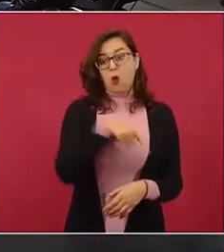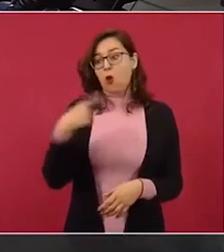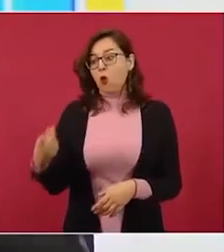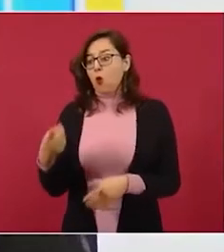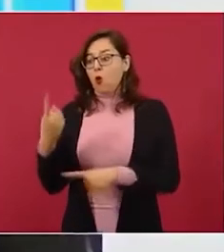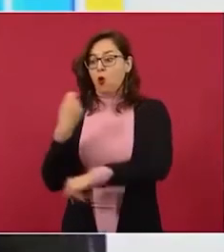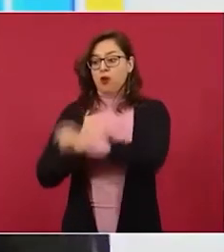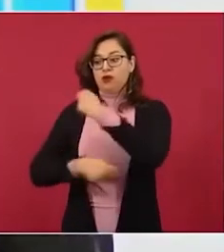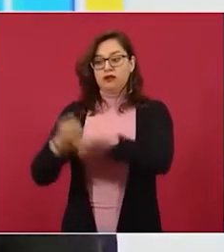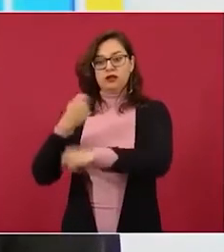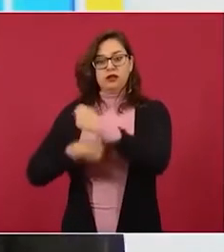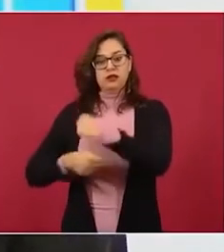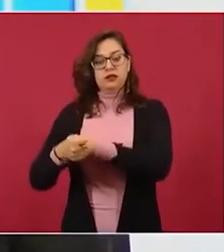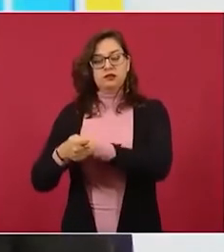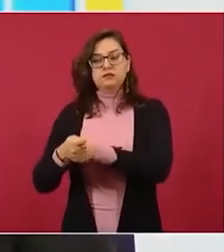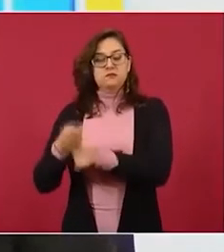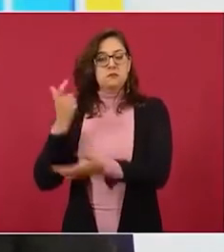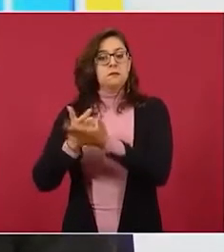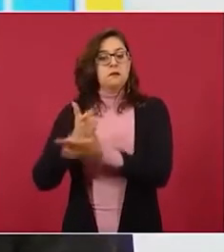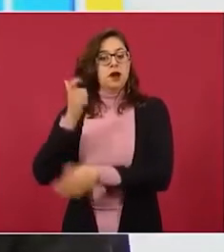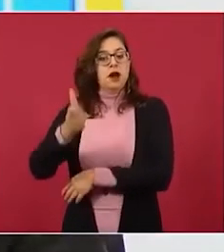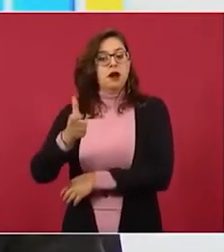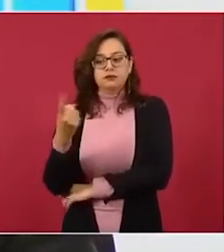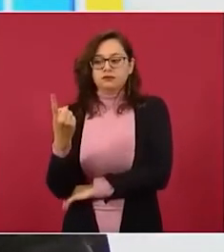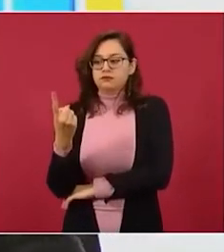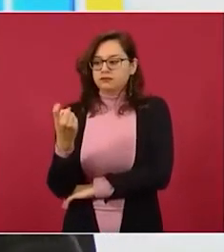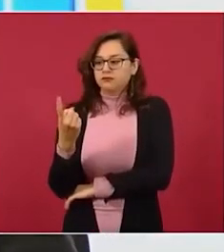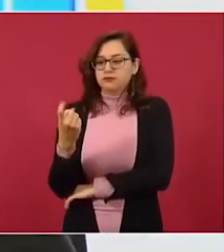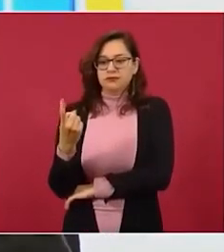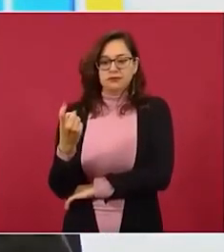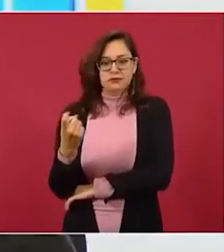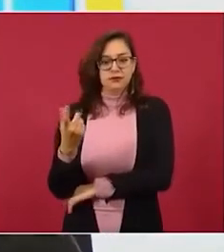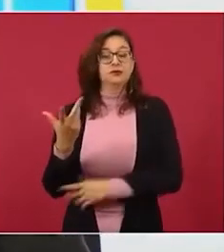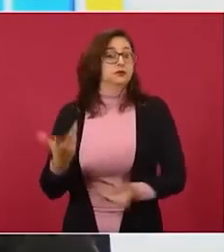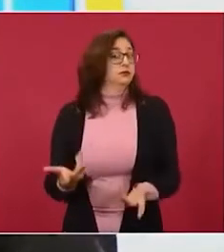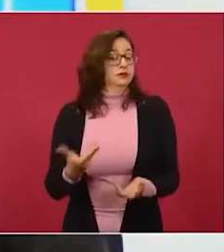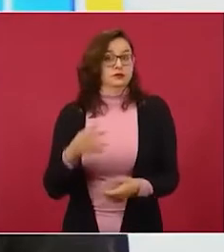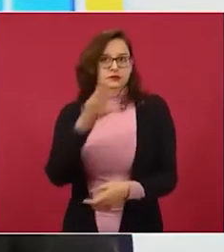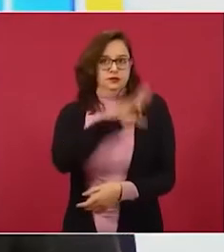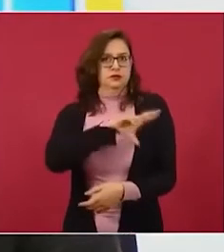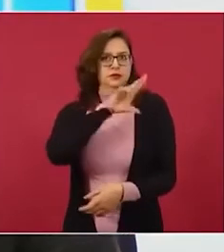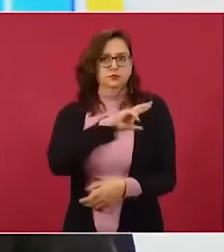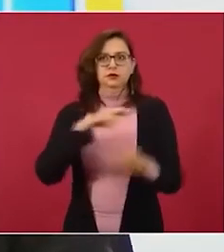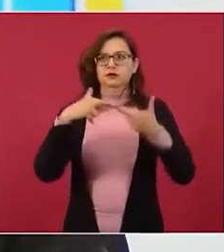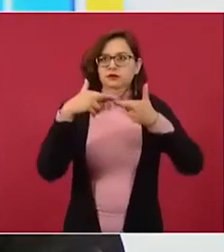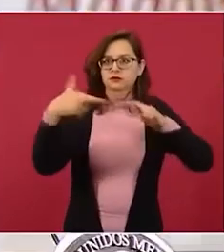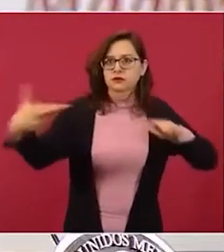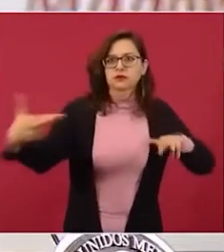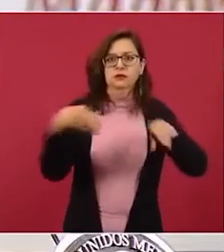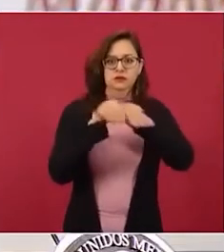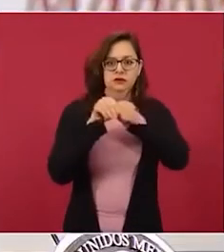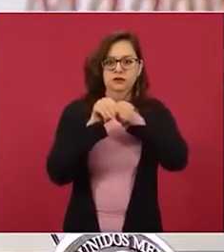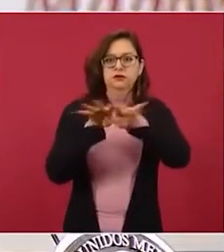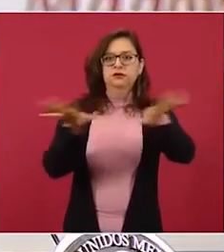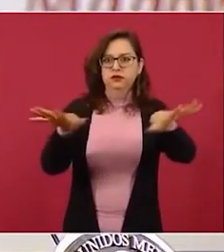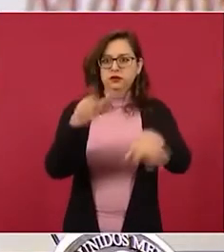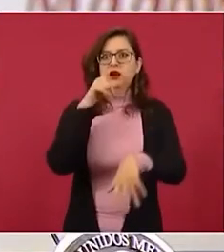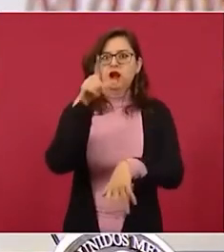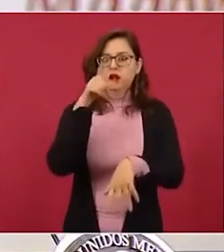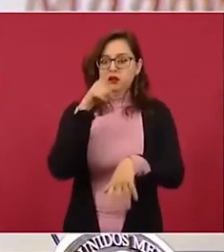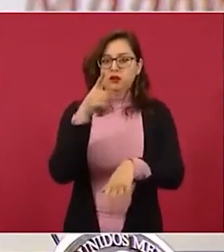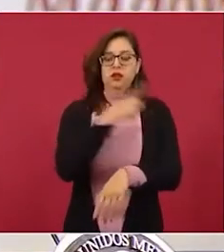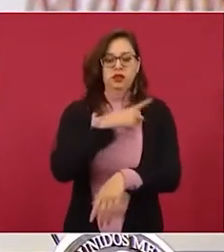peso de transporte de energía son los costos del servicio de transmisión comúnmente conocidos como